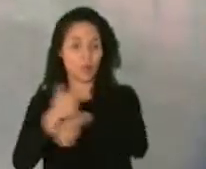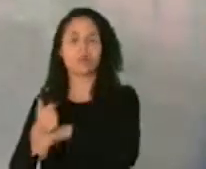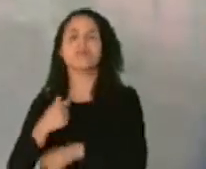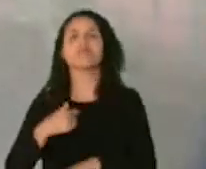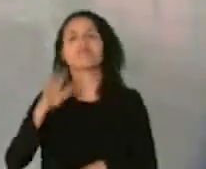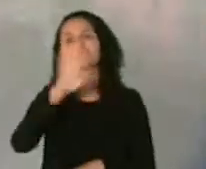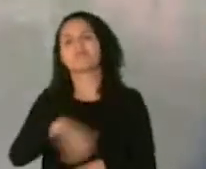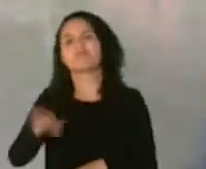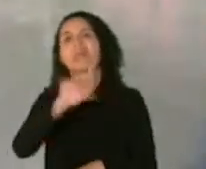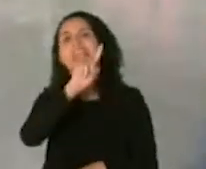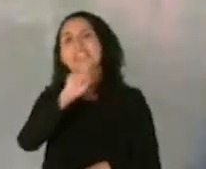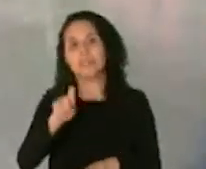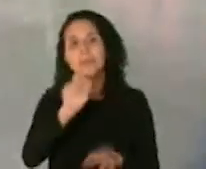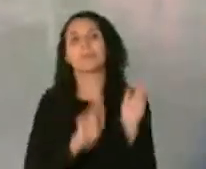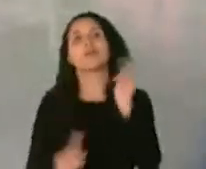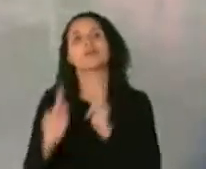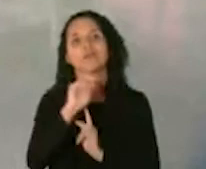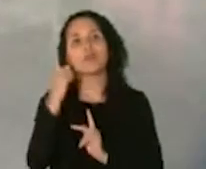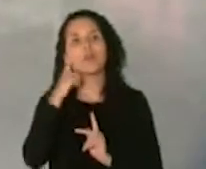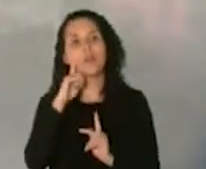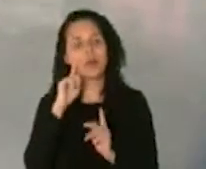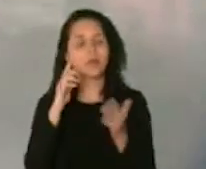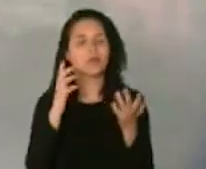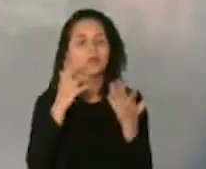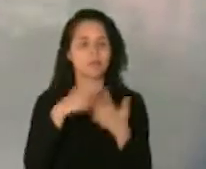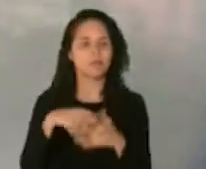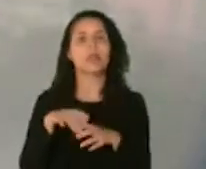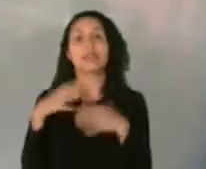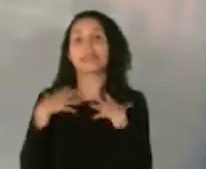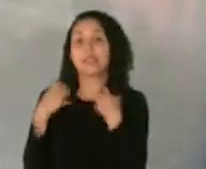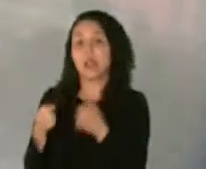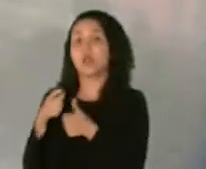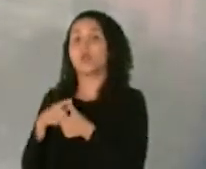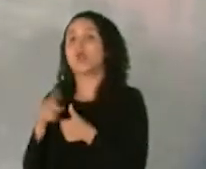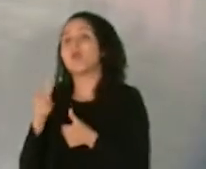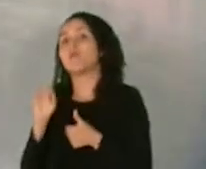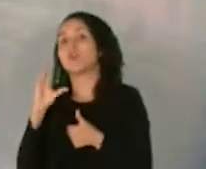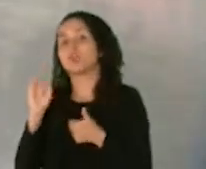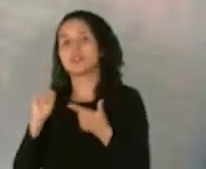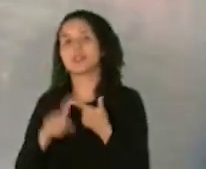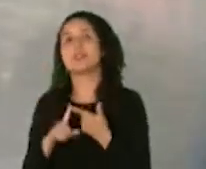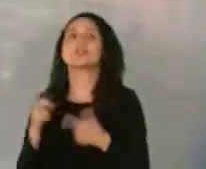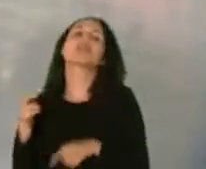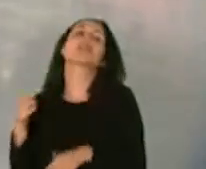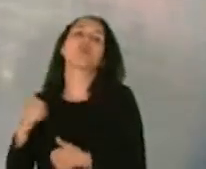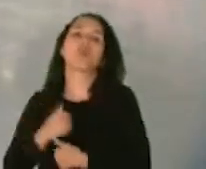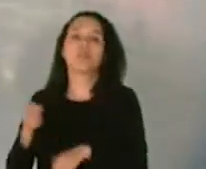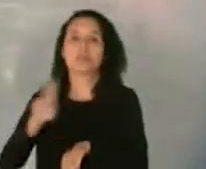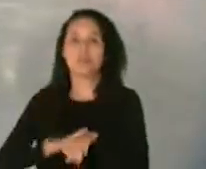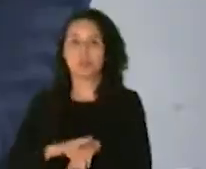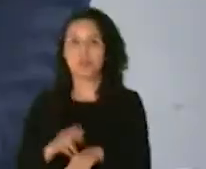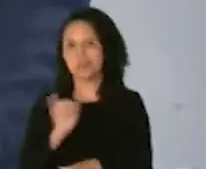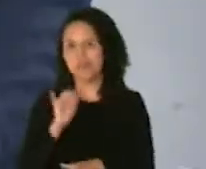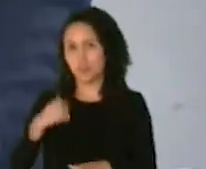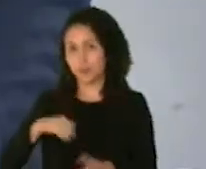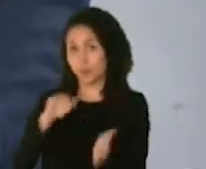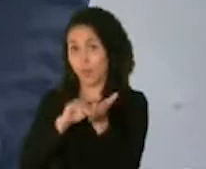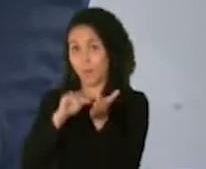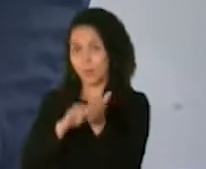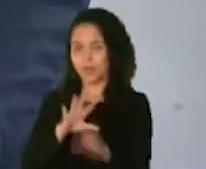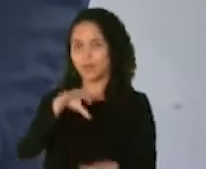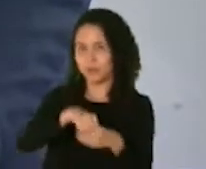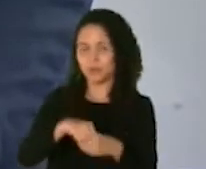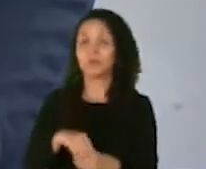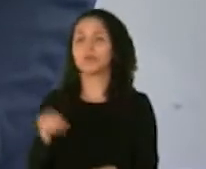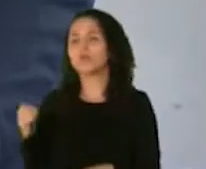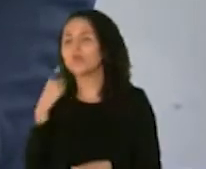100 personas en esa combinación de salud, voces y Guardia Nacional. Entre ellos, nuestros médicos. Usted dijo hace un rato que esta es la misión